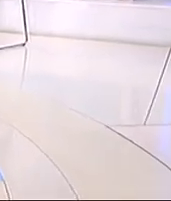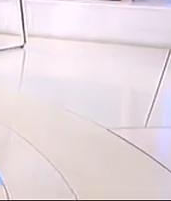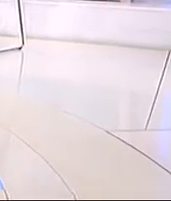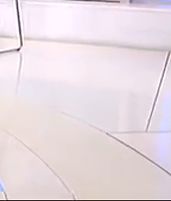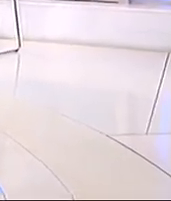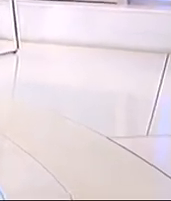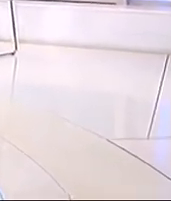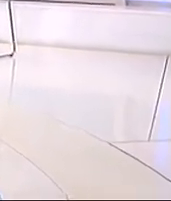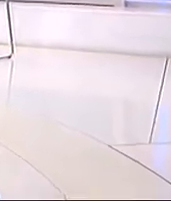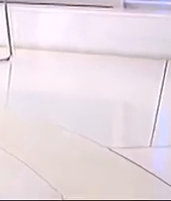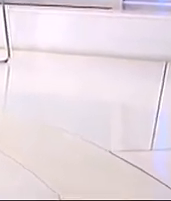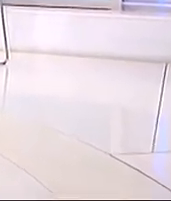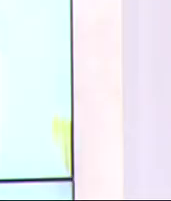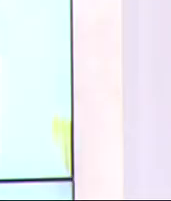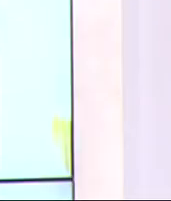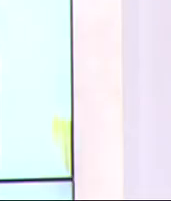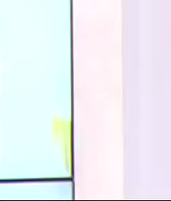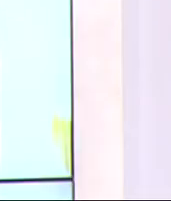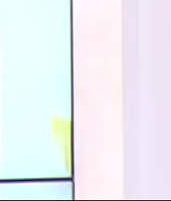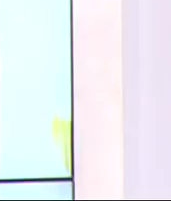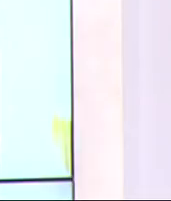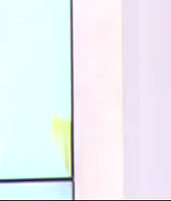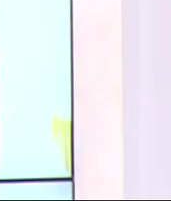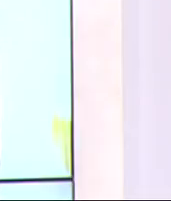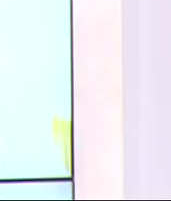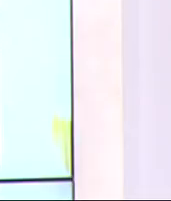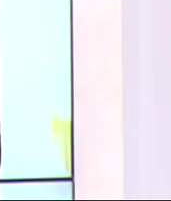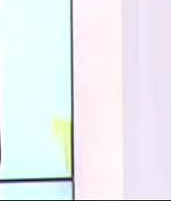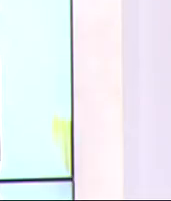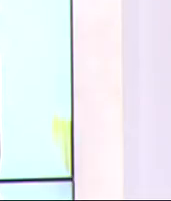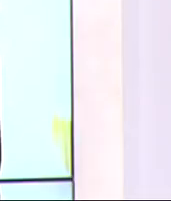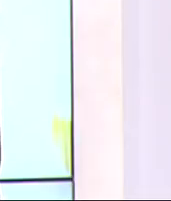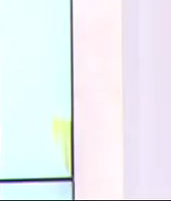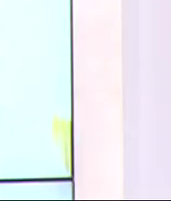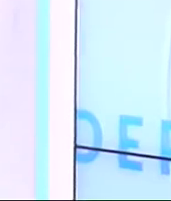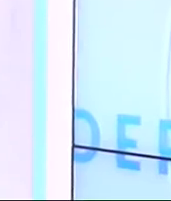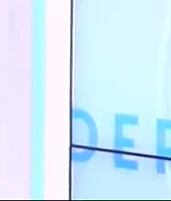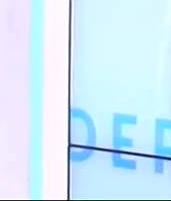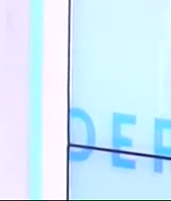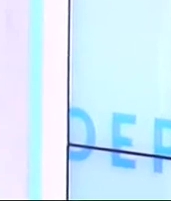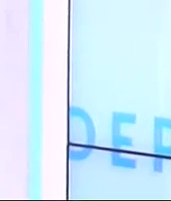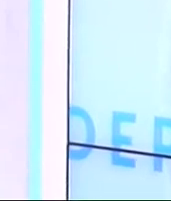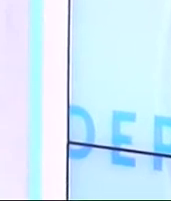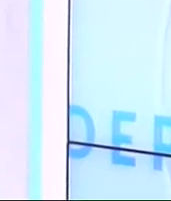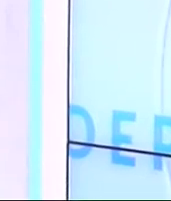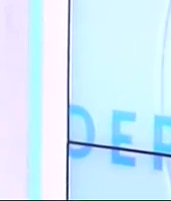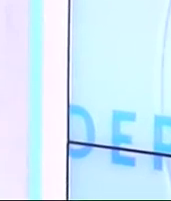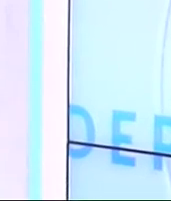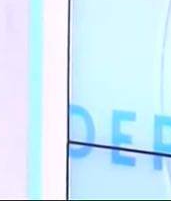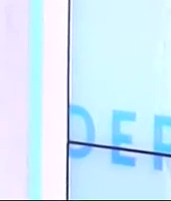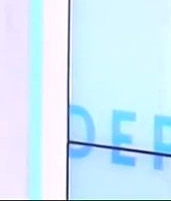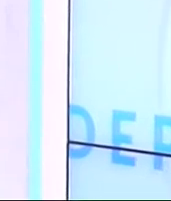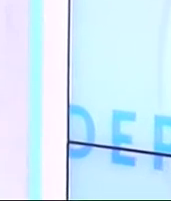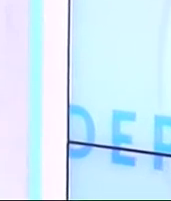de este torneo. Paula, ¿qué tal? Muy buenos días. Buenos días. Muchísimas gracias por acompañarnos. Paula, cuéntanos, entiendo que es un torneo que lleva mucha preparación, ya